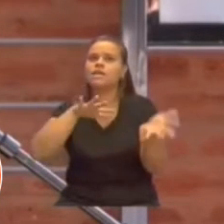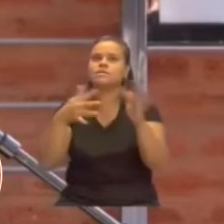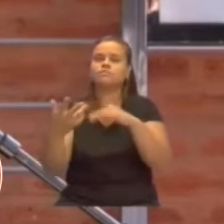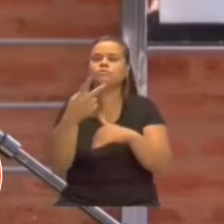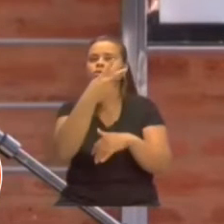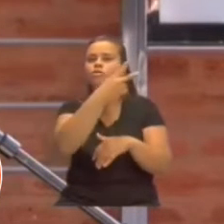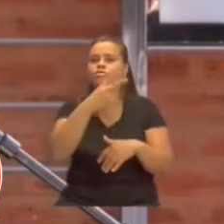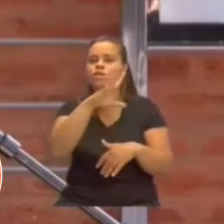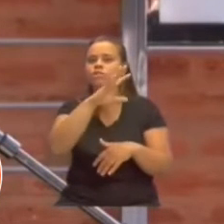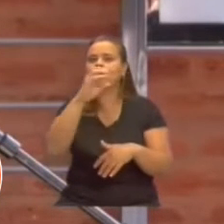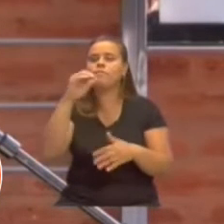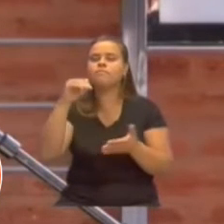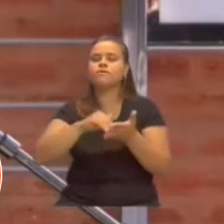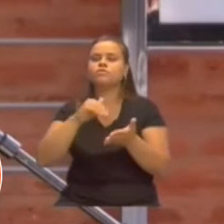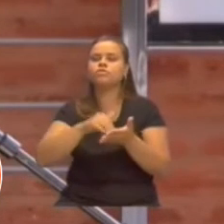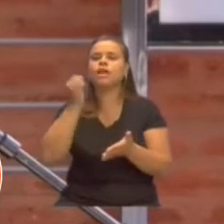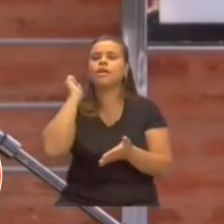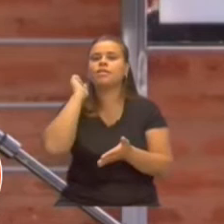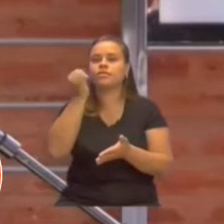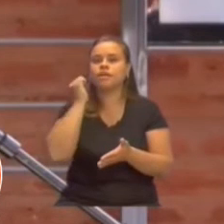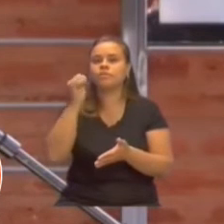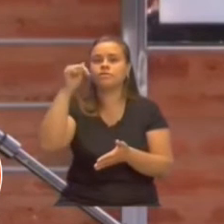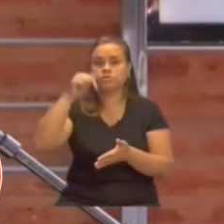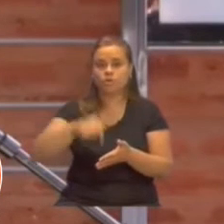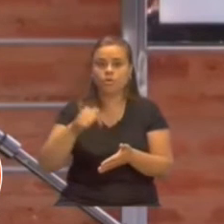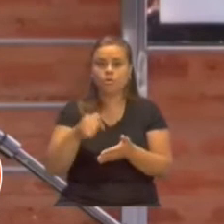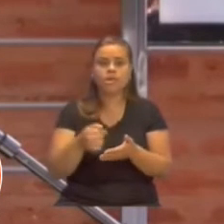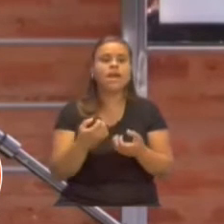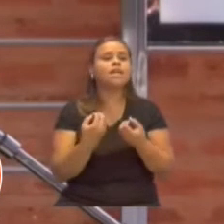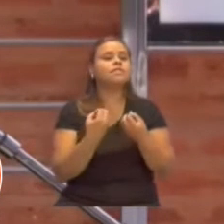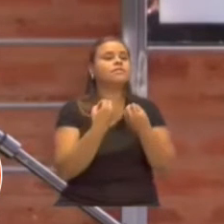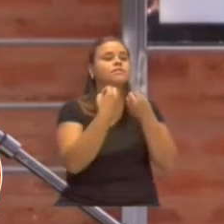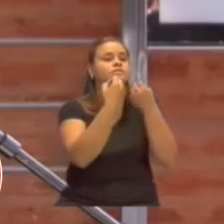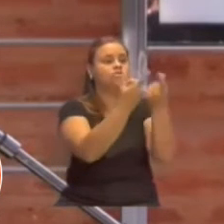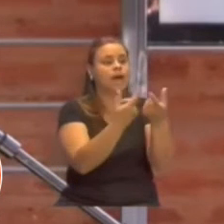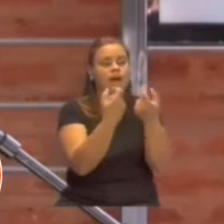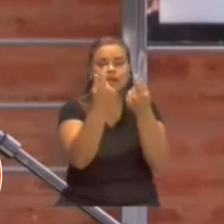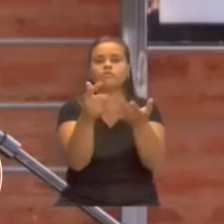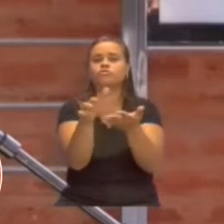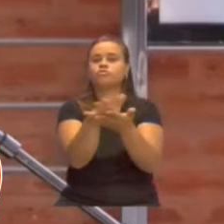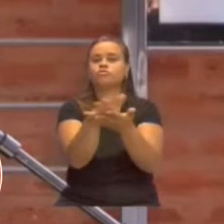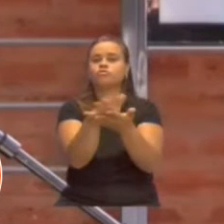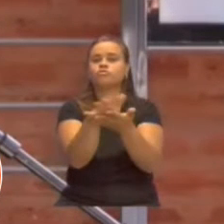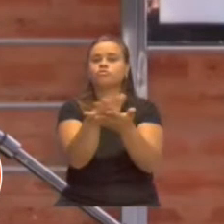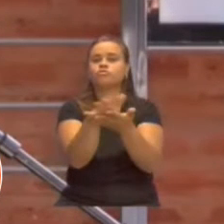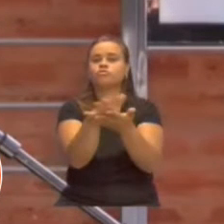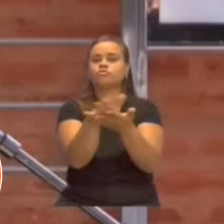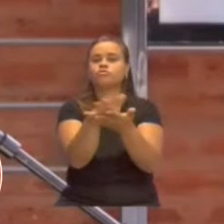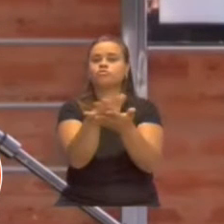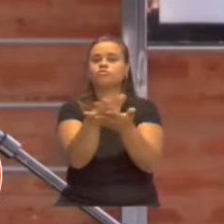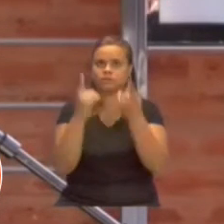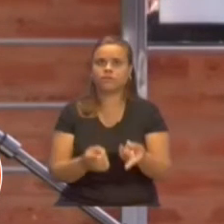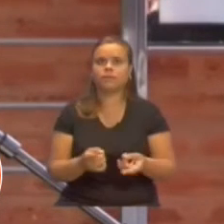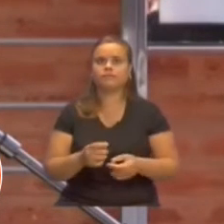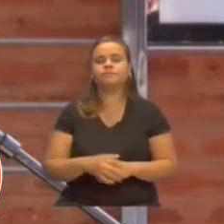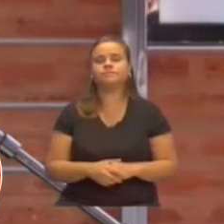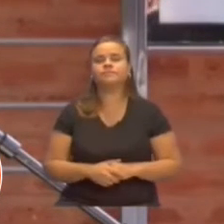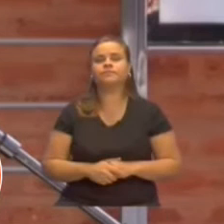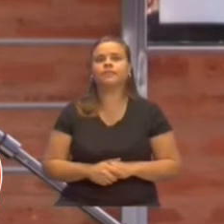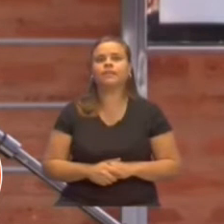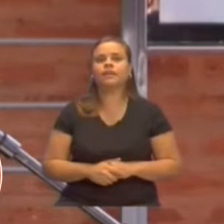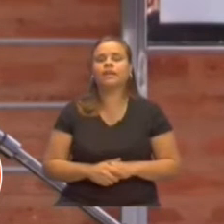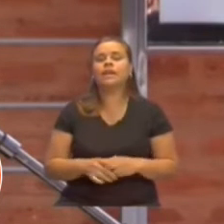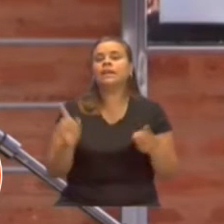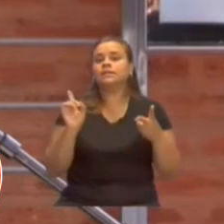podamos abastecer claramente con producción local la demanda existente. Eso es una gran